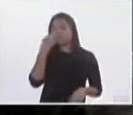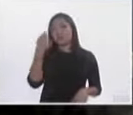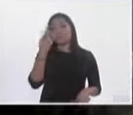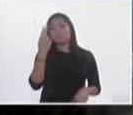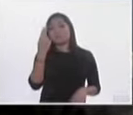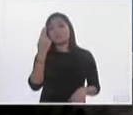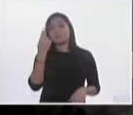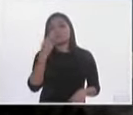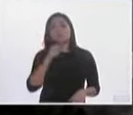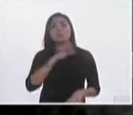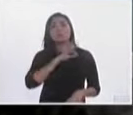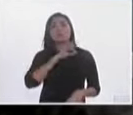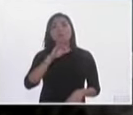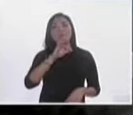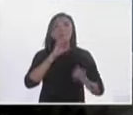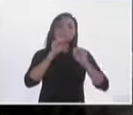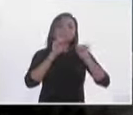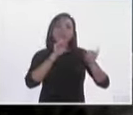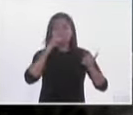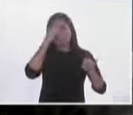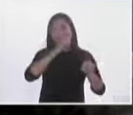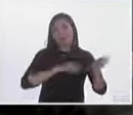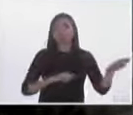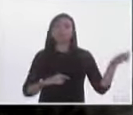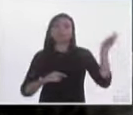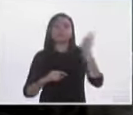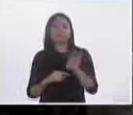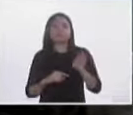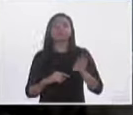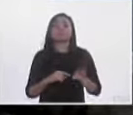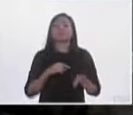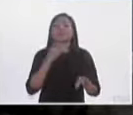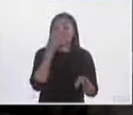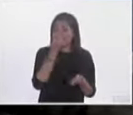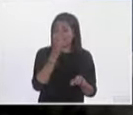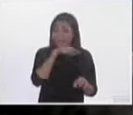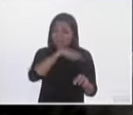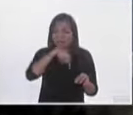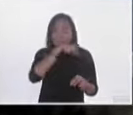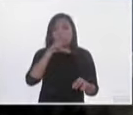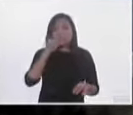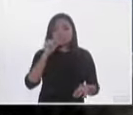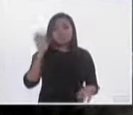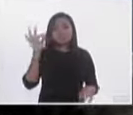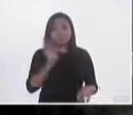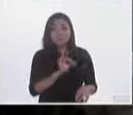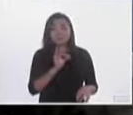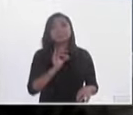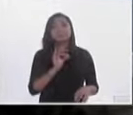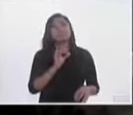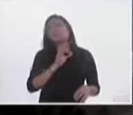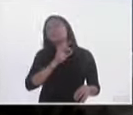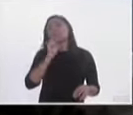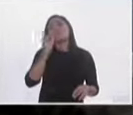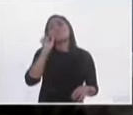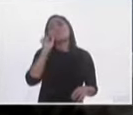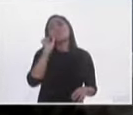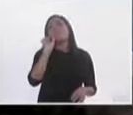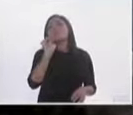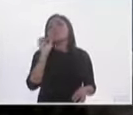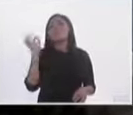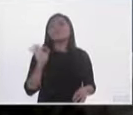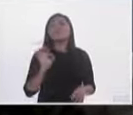cubrieron los requisitos para ser independientes y de esos el 80% alcanzó un porcentaje pequeñísimo de